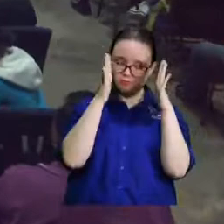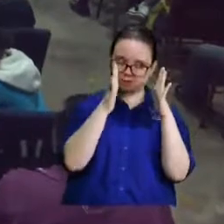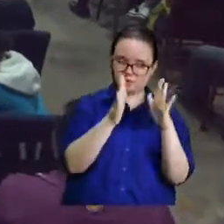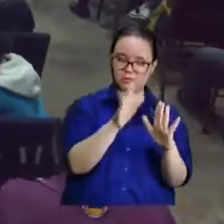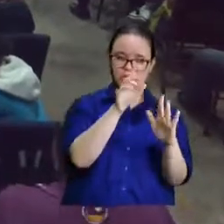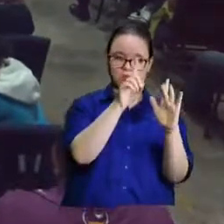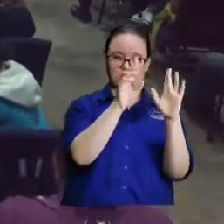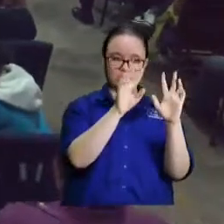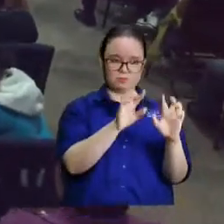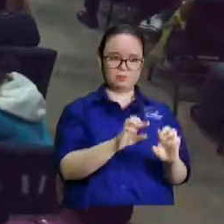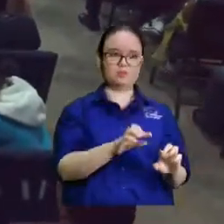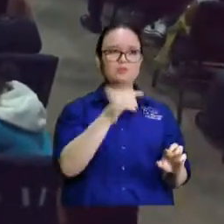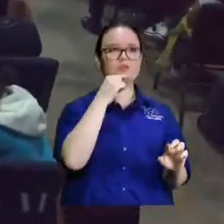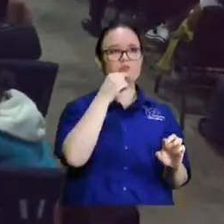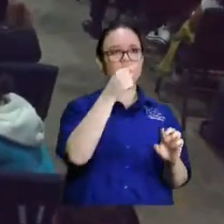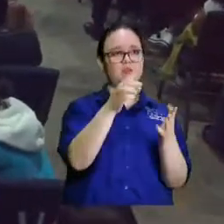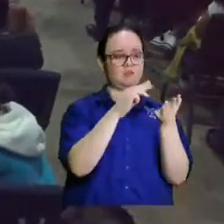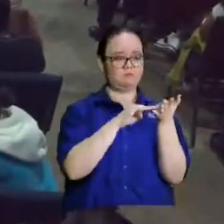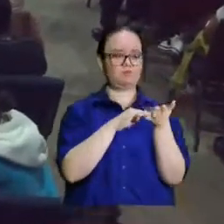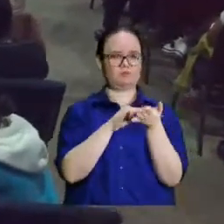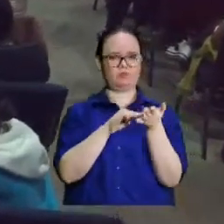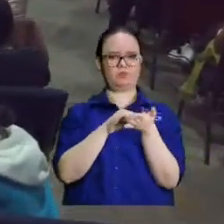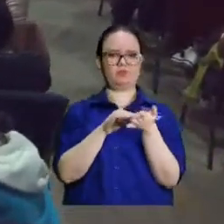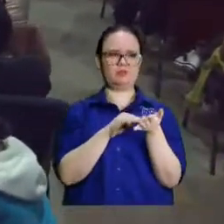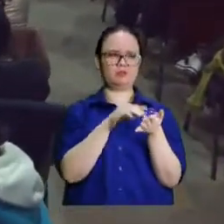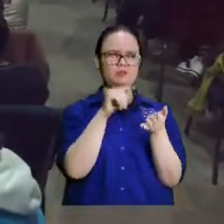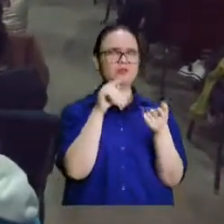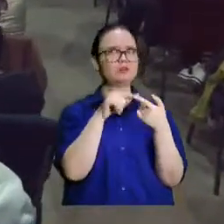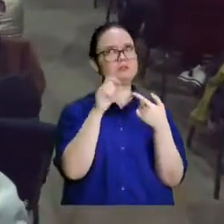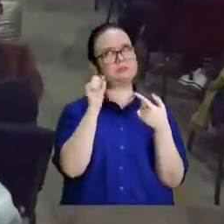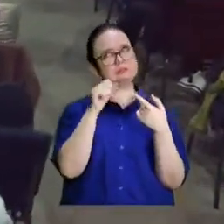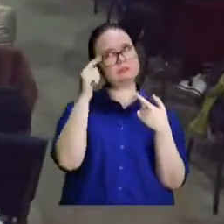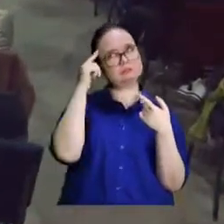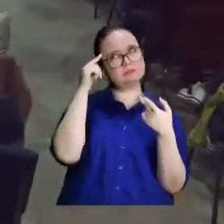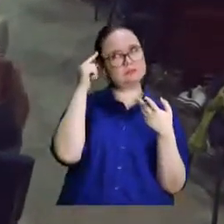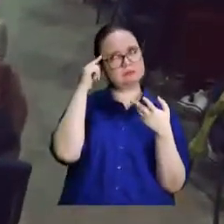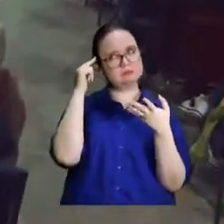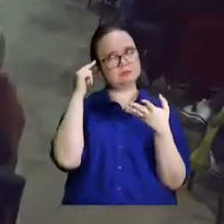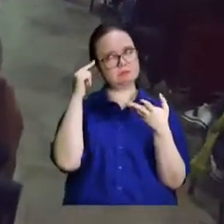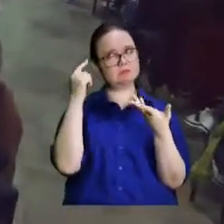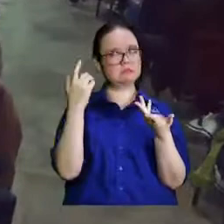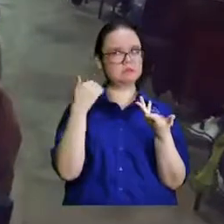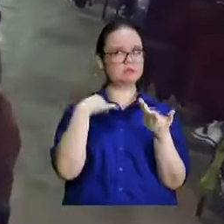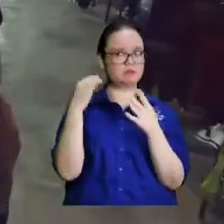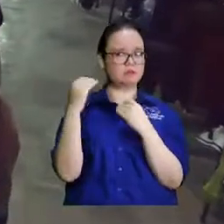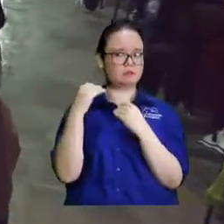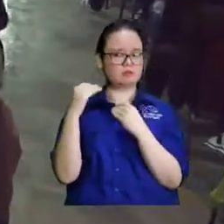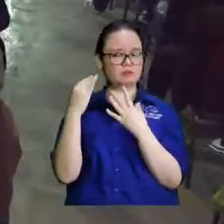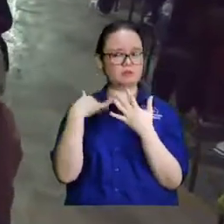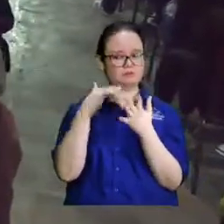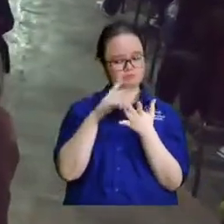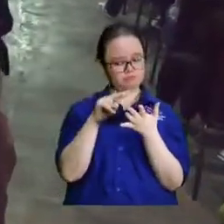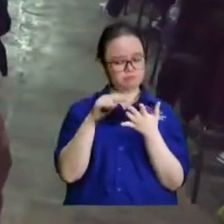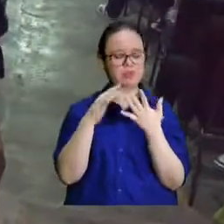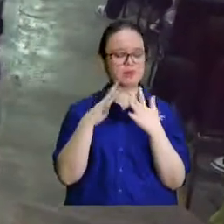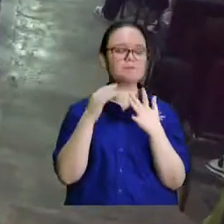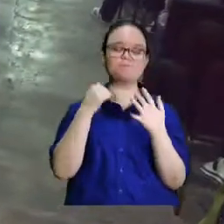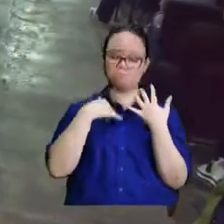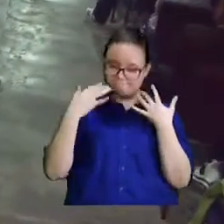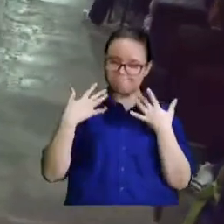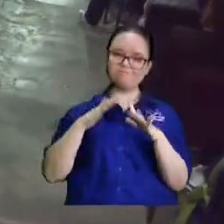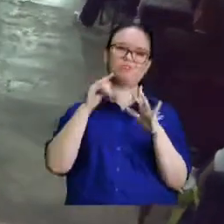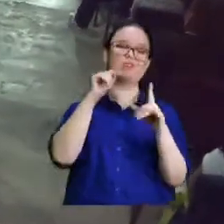y darle una receta porque él está pensando esto puede ser tal cosa puede ser tal cosa lo que me enseñó el maestro lo que dice el libro de texto y entonces